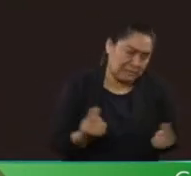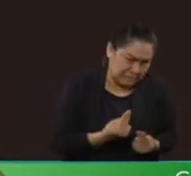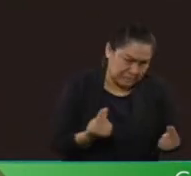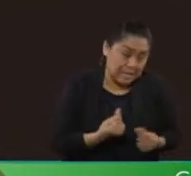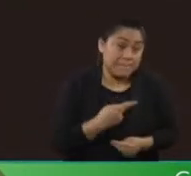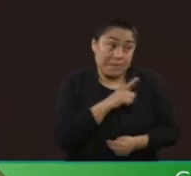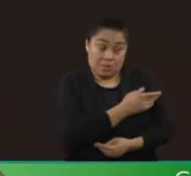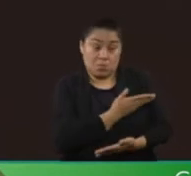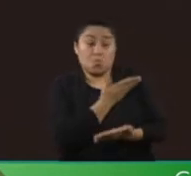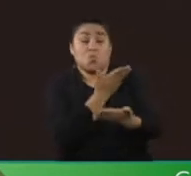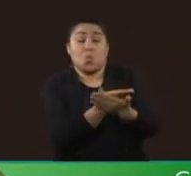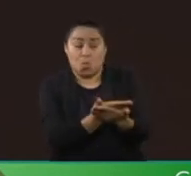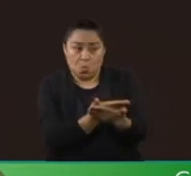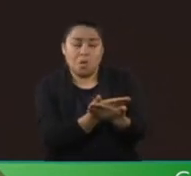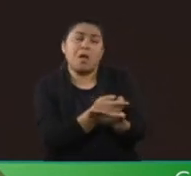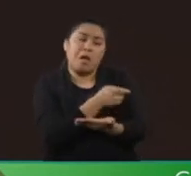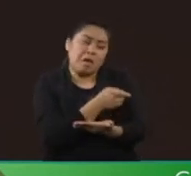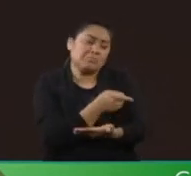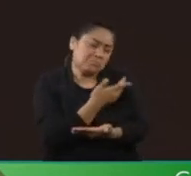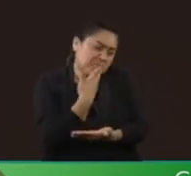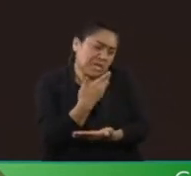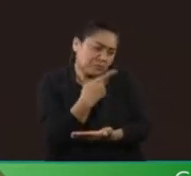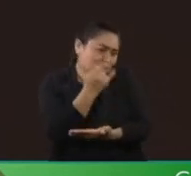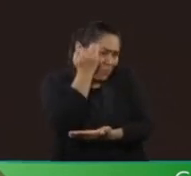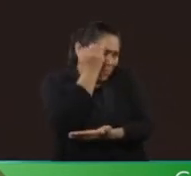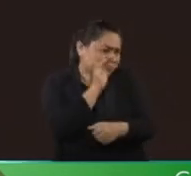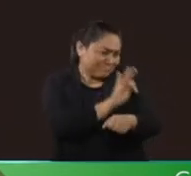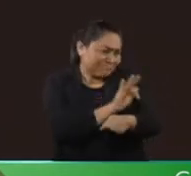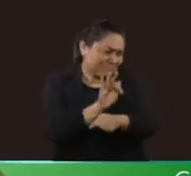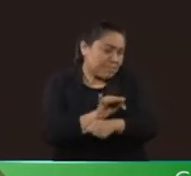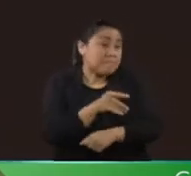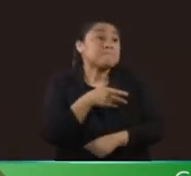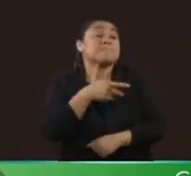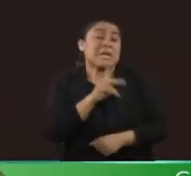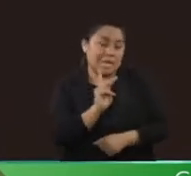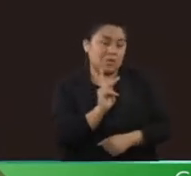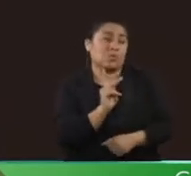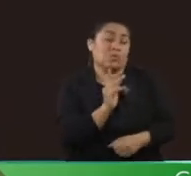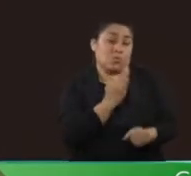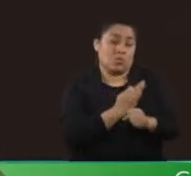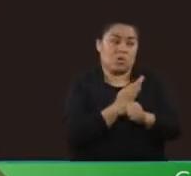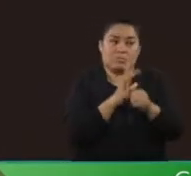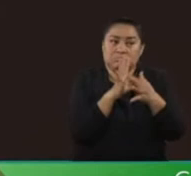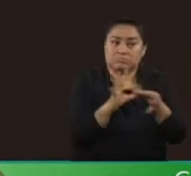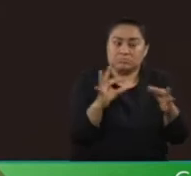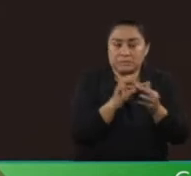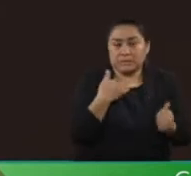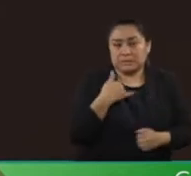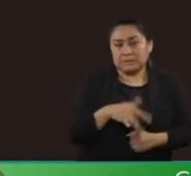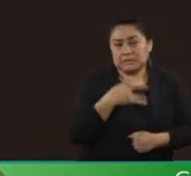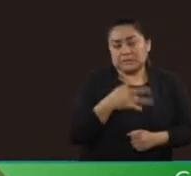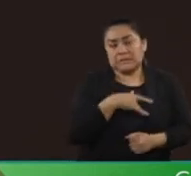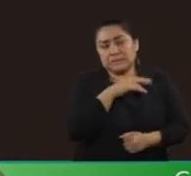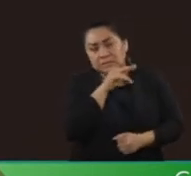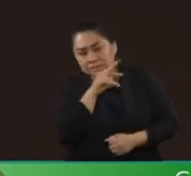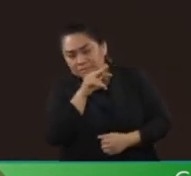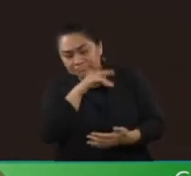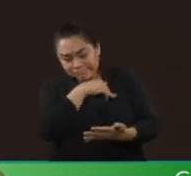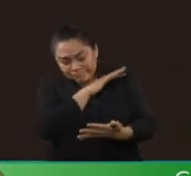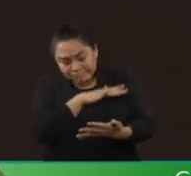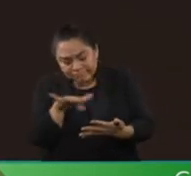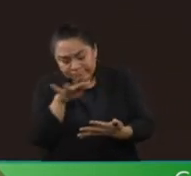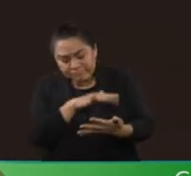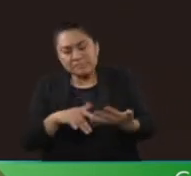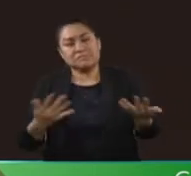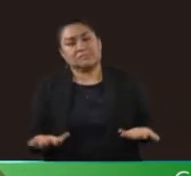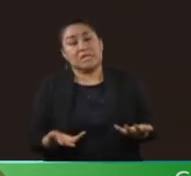propuesta tiene un noble objetivo, quiero destacar algunas de las preocupaciones que me saltan al leer el dictamen. Me